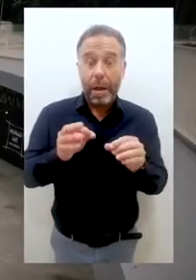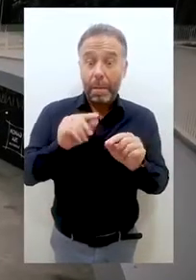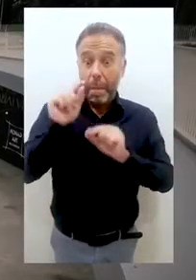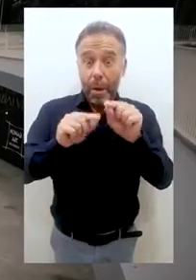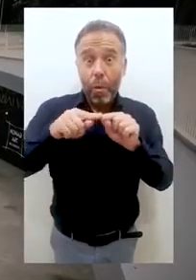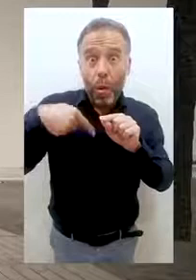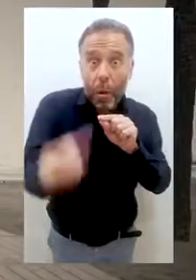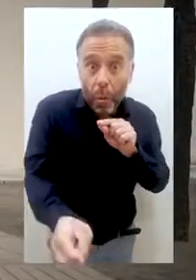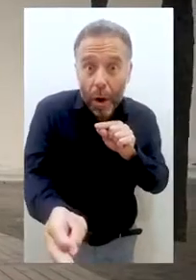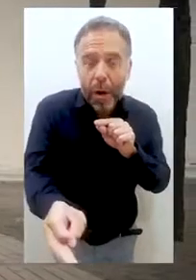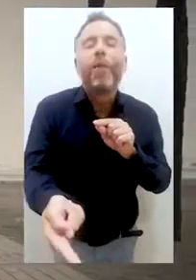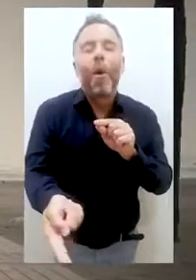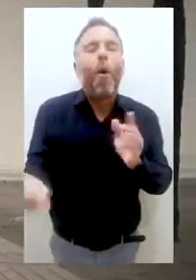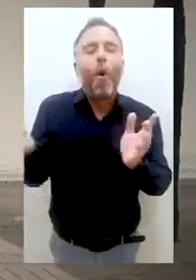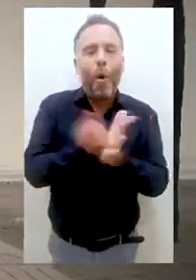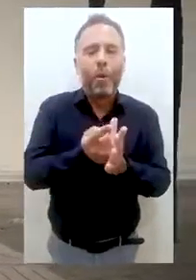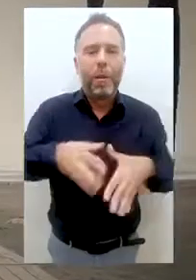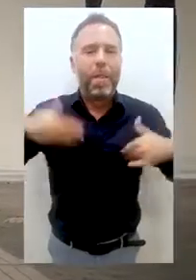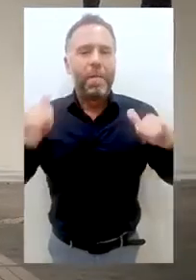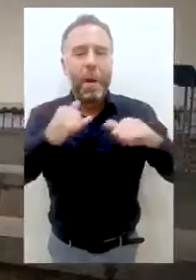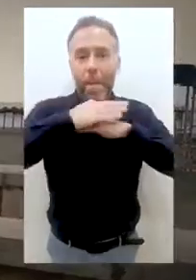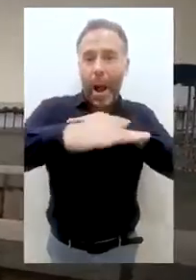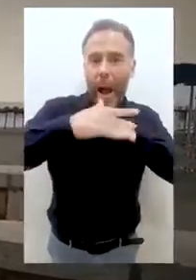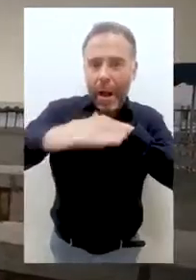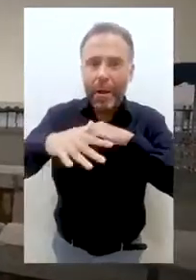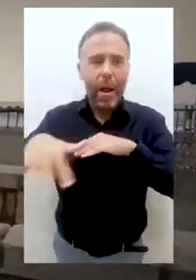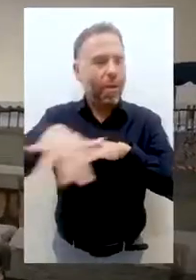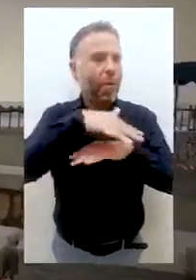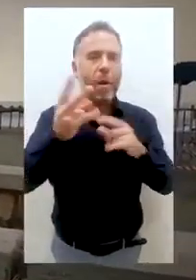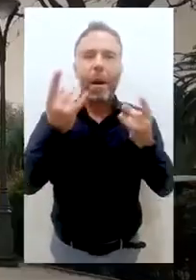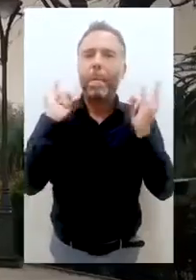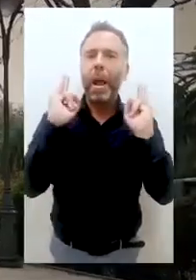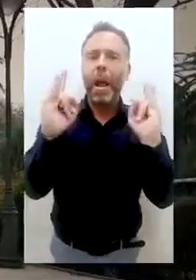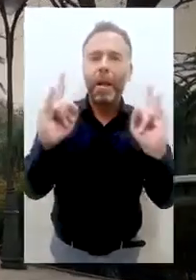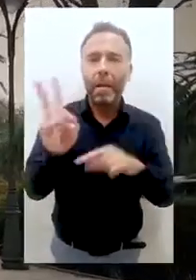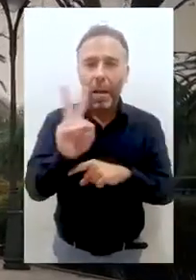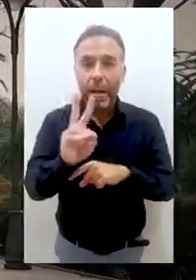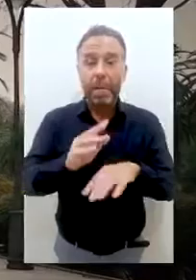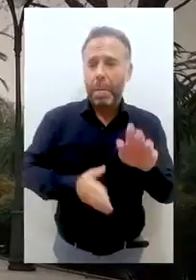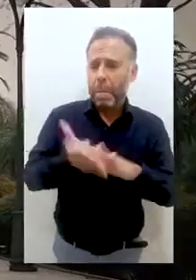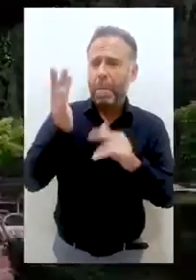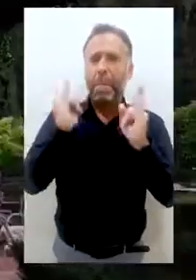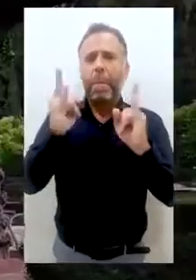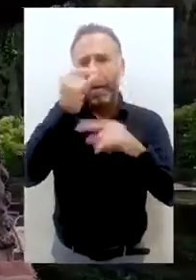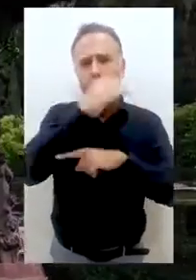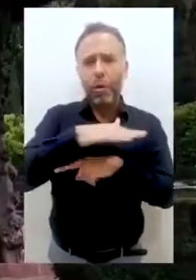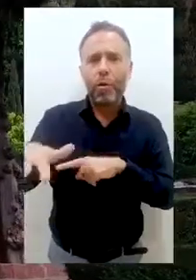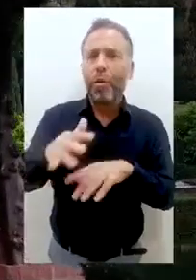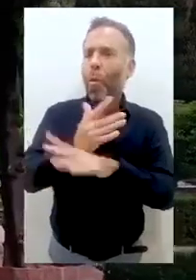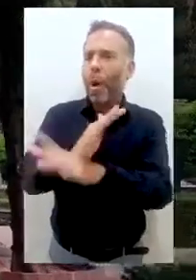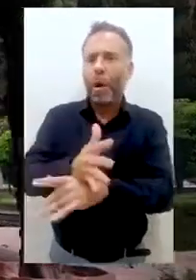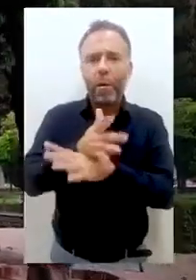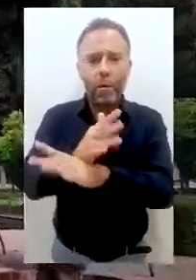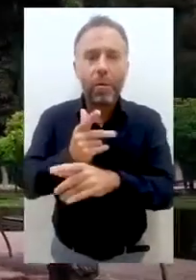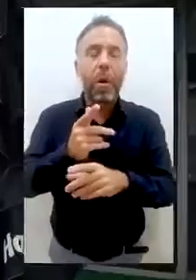Cuando todo esto pase, volveremos a disfrutar de las playas, a pasear por las zonas verdes, a llevar a los niños a los parques